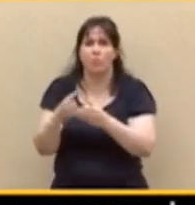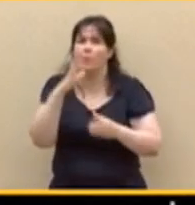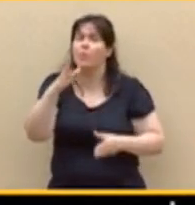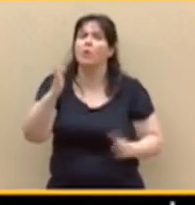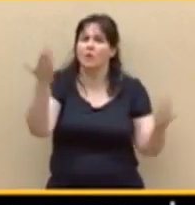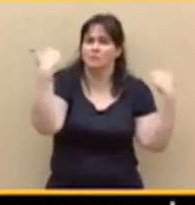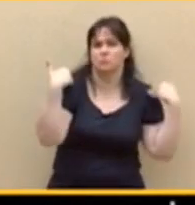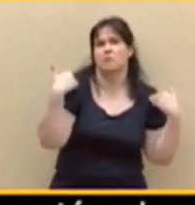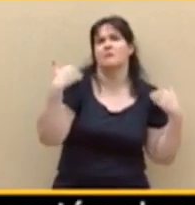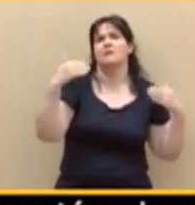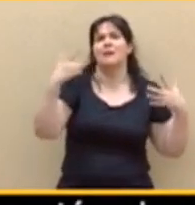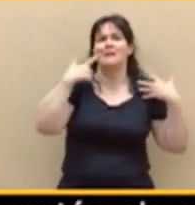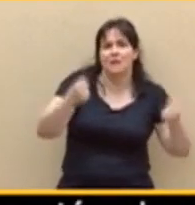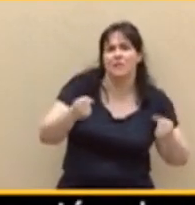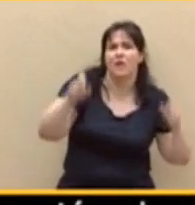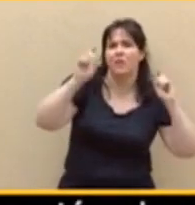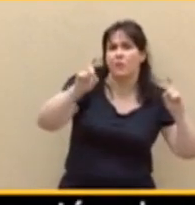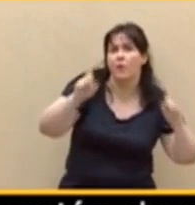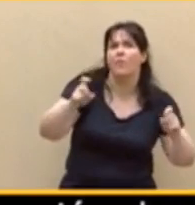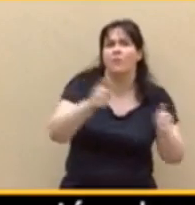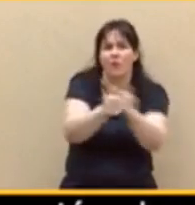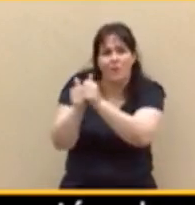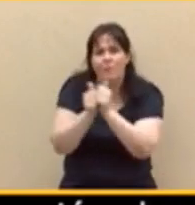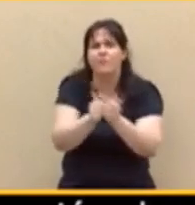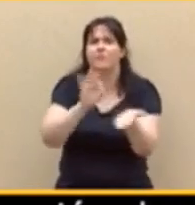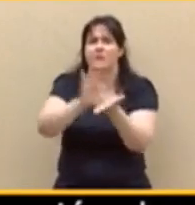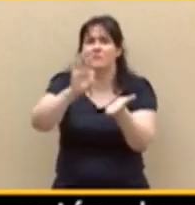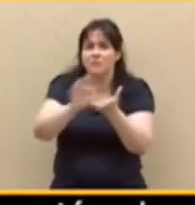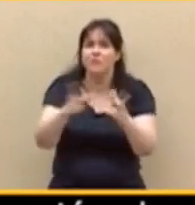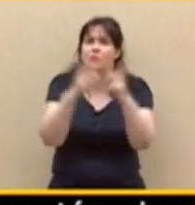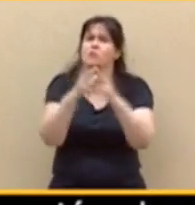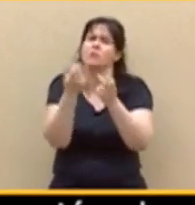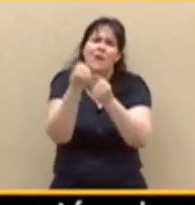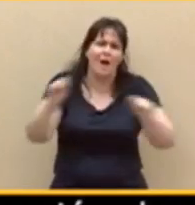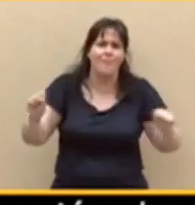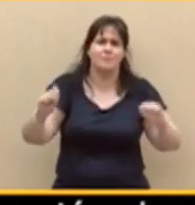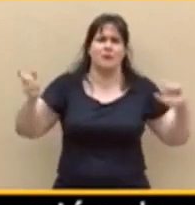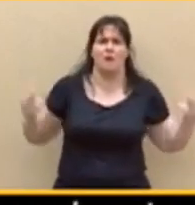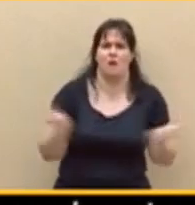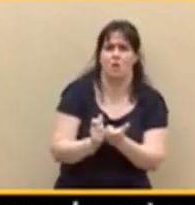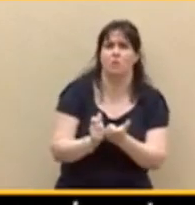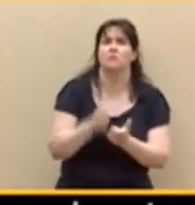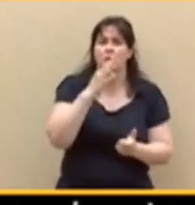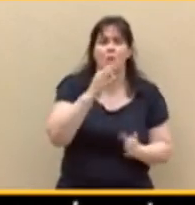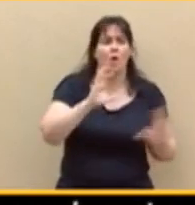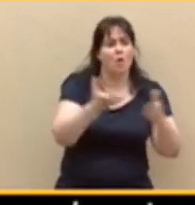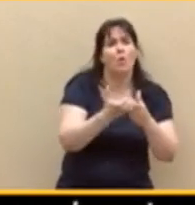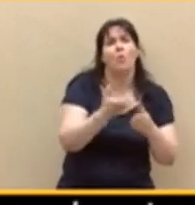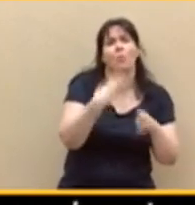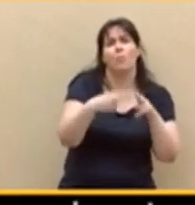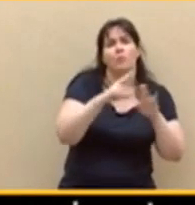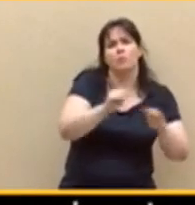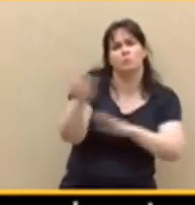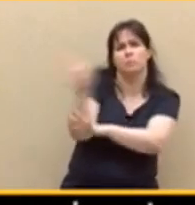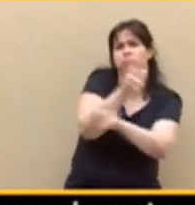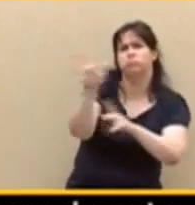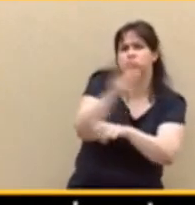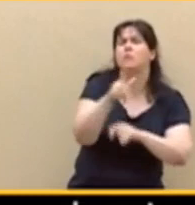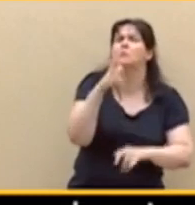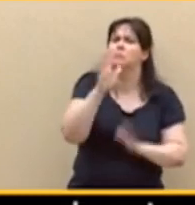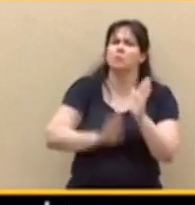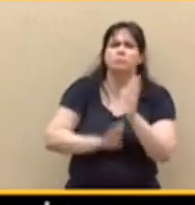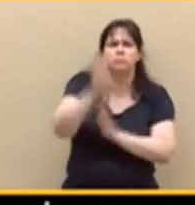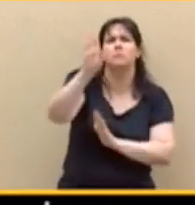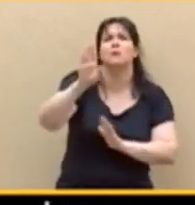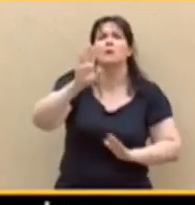la dependencia, de los servicios sociales, que, pese a los recortes y piase al saqueo de su partido, levantan este país, lo sacan adelante y lo llenan